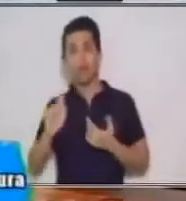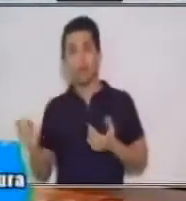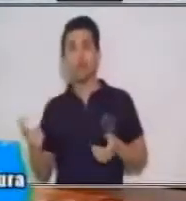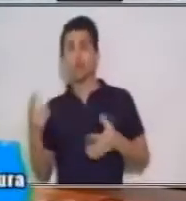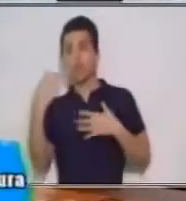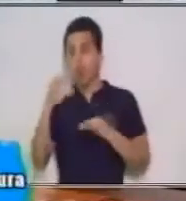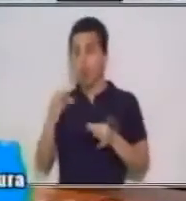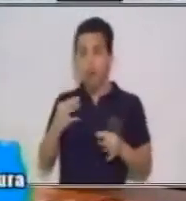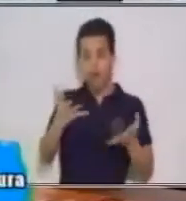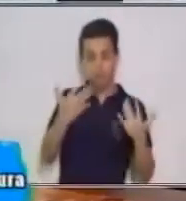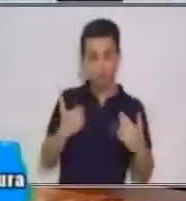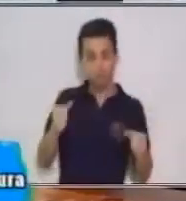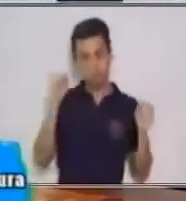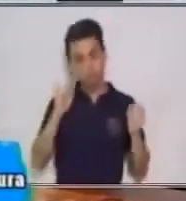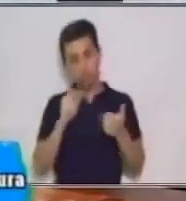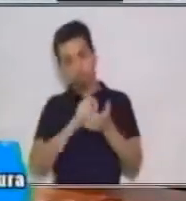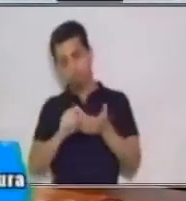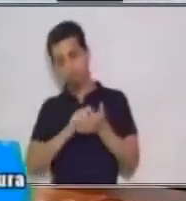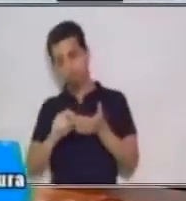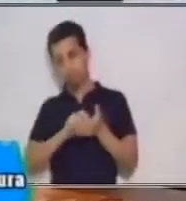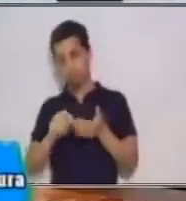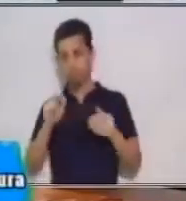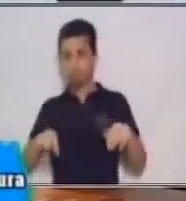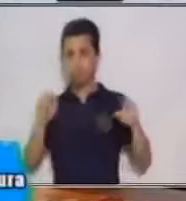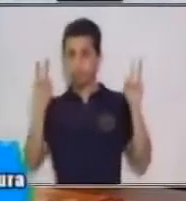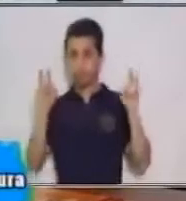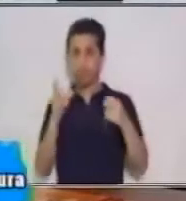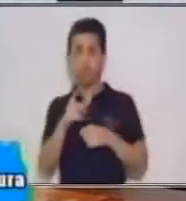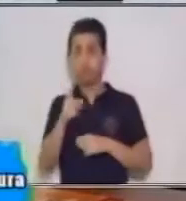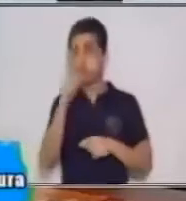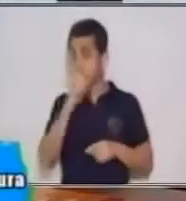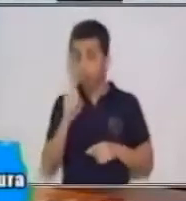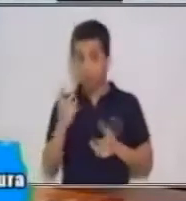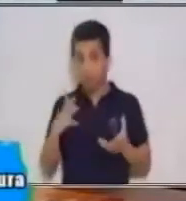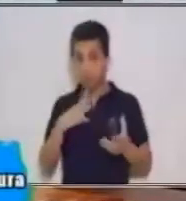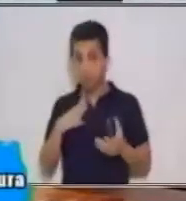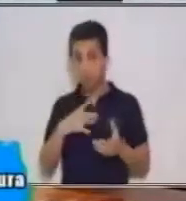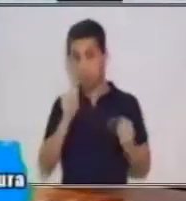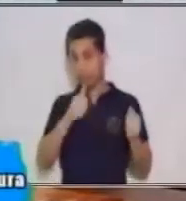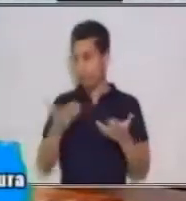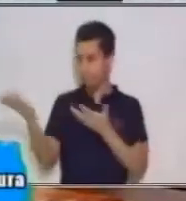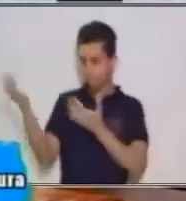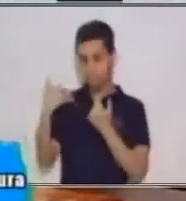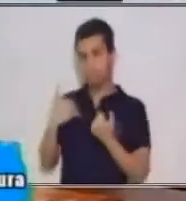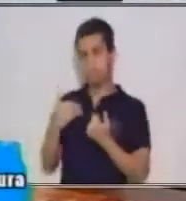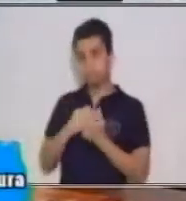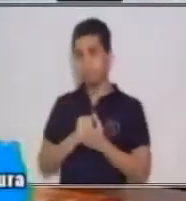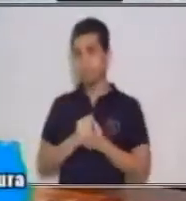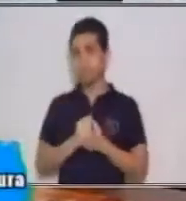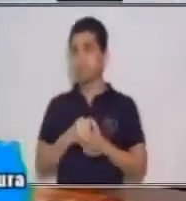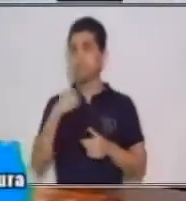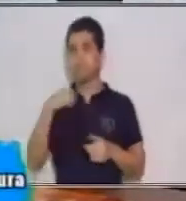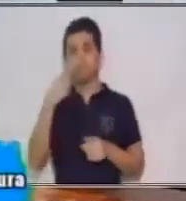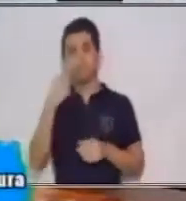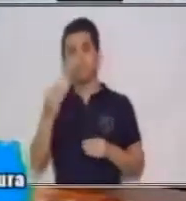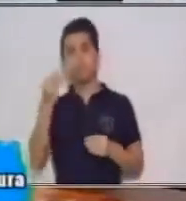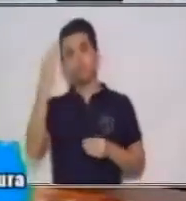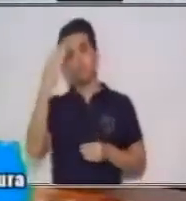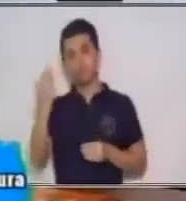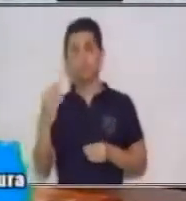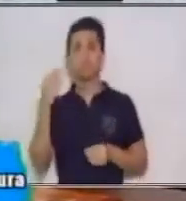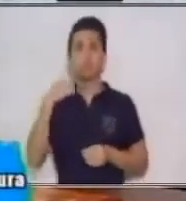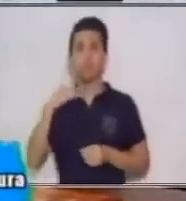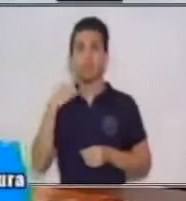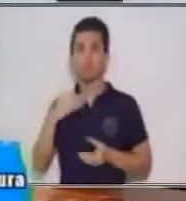para que puedas tomar nota de este tema. Si aún no lo tienes, ve rapidito a traerlo. Y le vamos a dar las gracias a